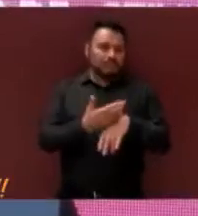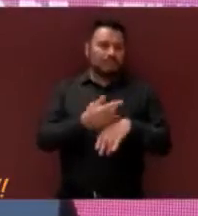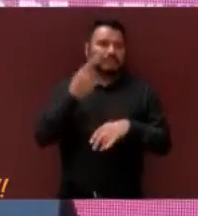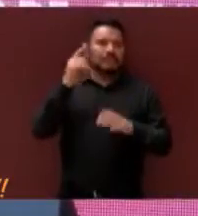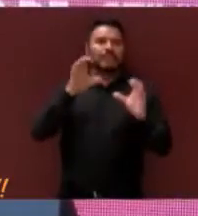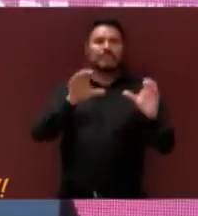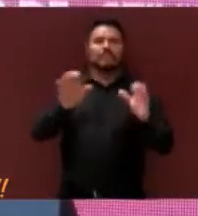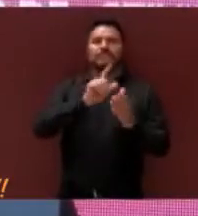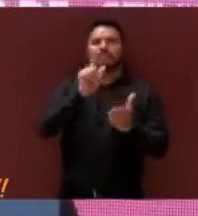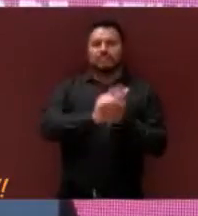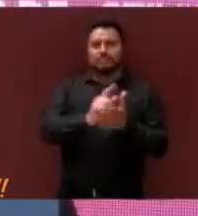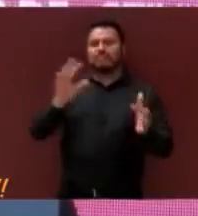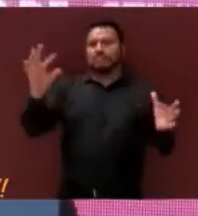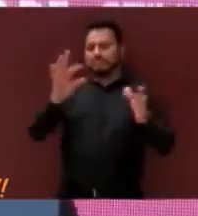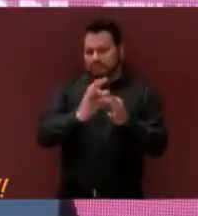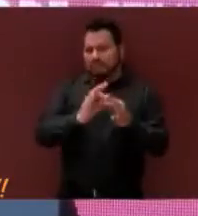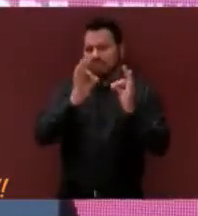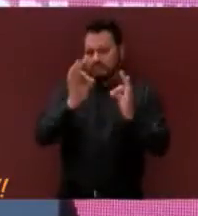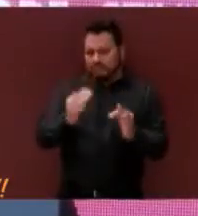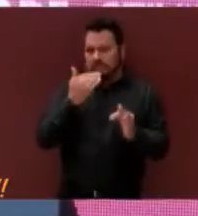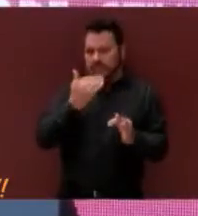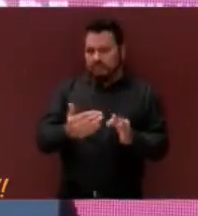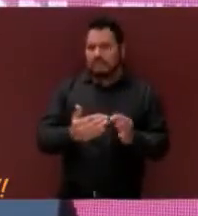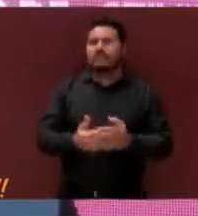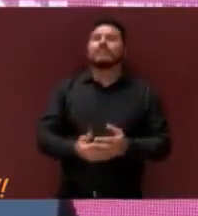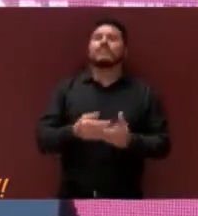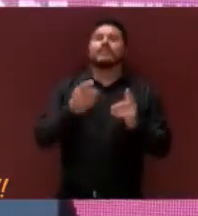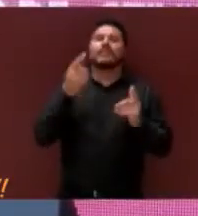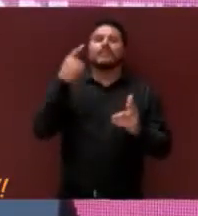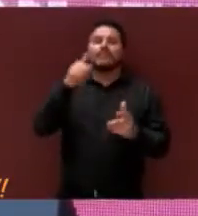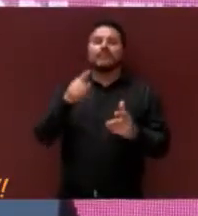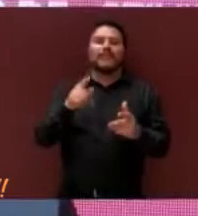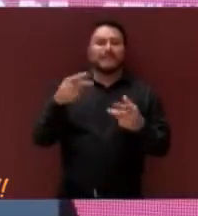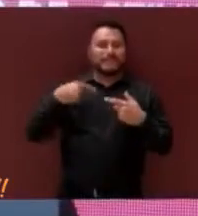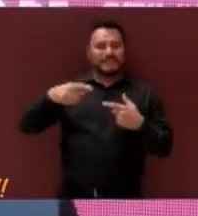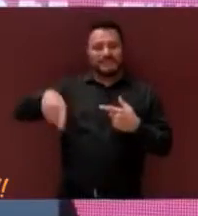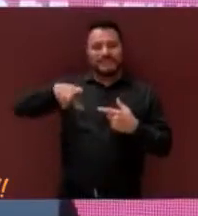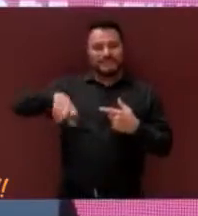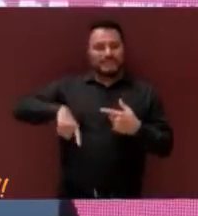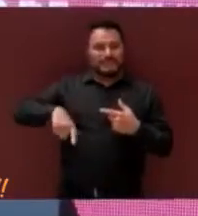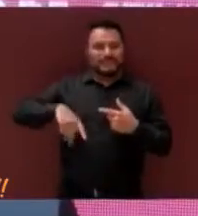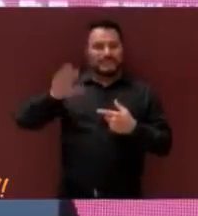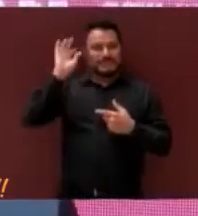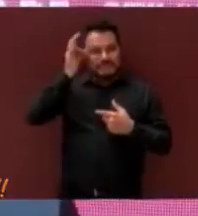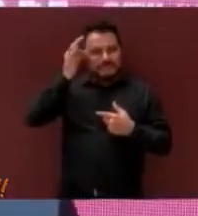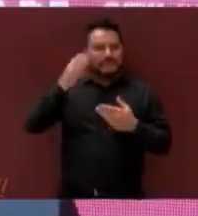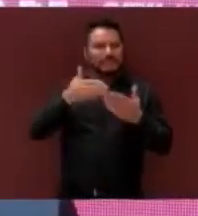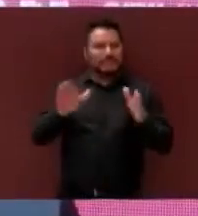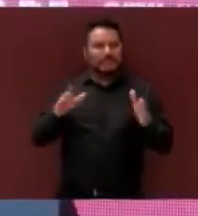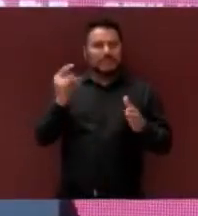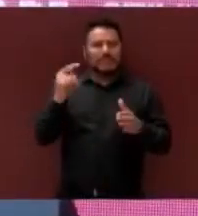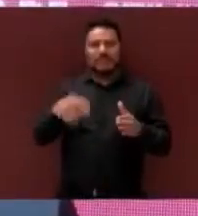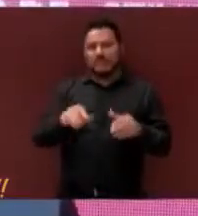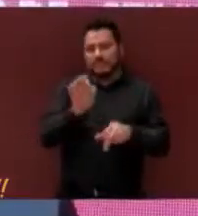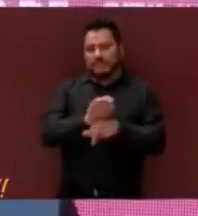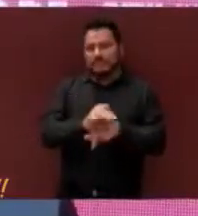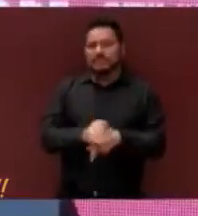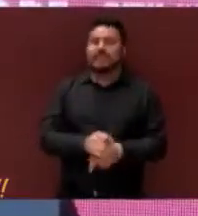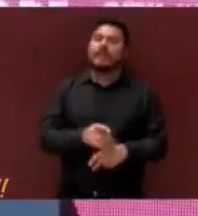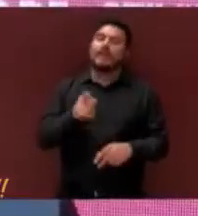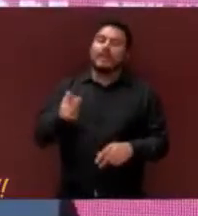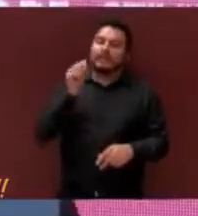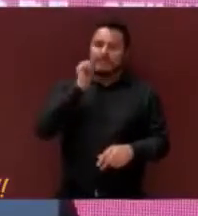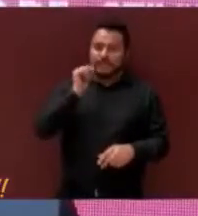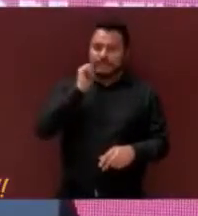la legalidad, honradez y eficiencia del servidor público que brinda a los servidores públicos de nuestra ciudad de Tijuana. requiere